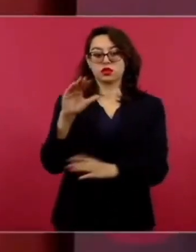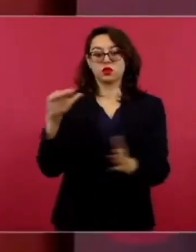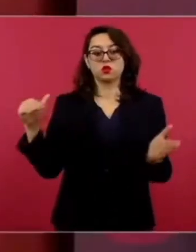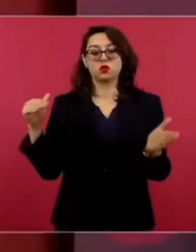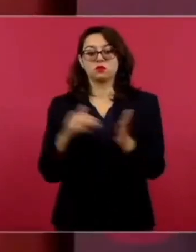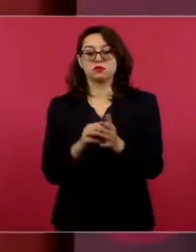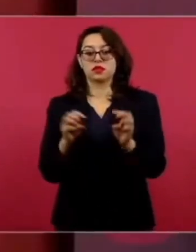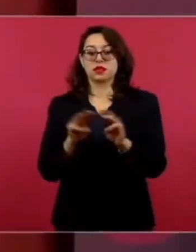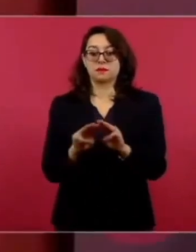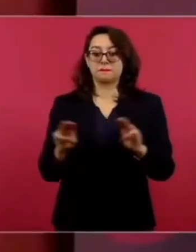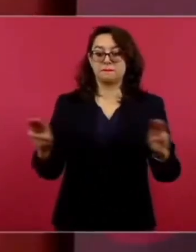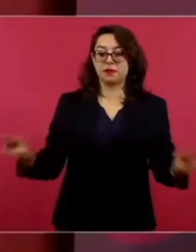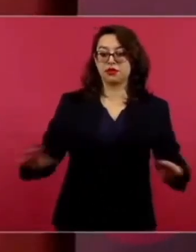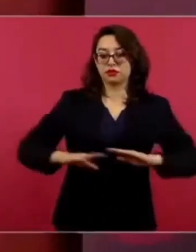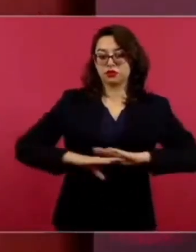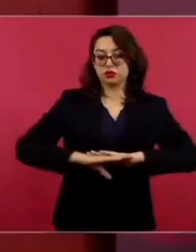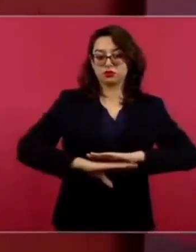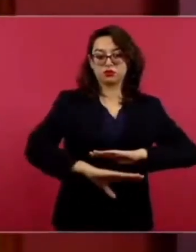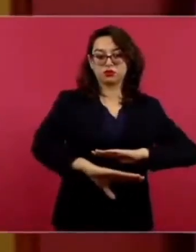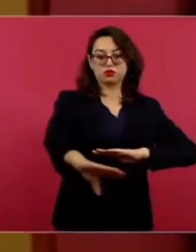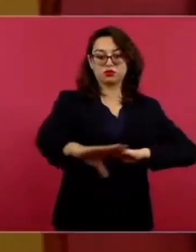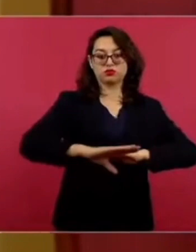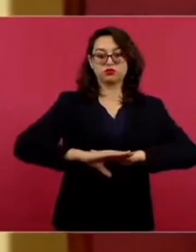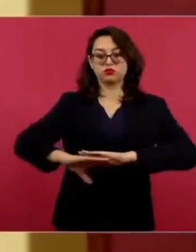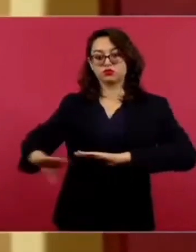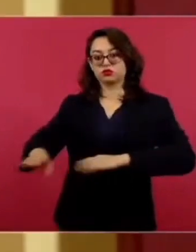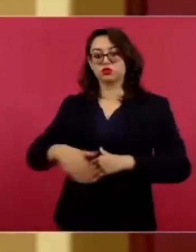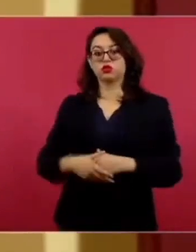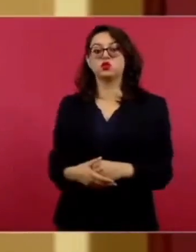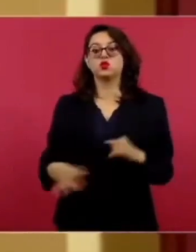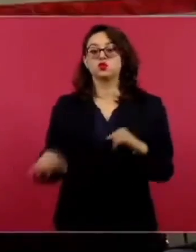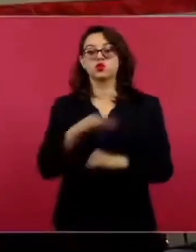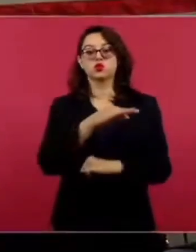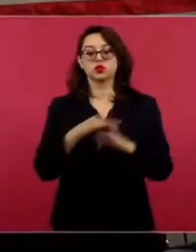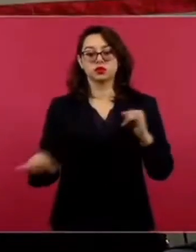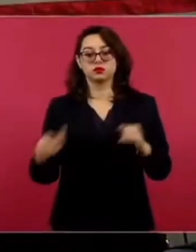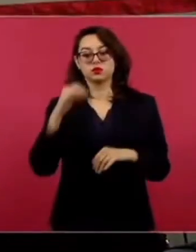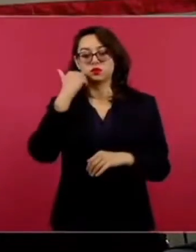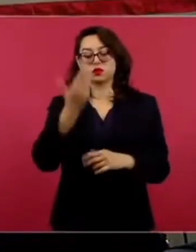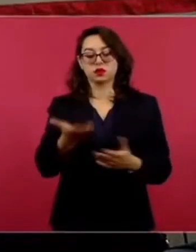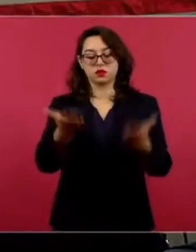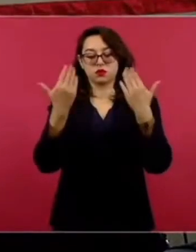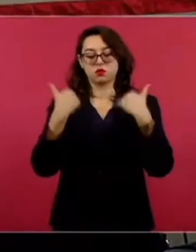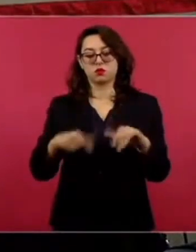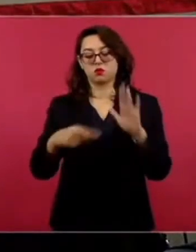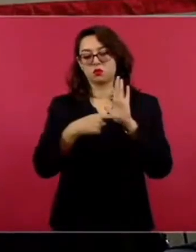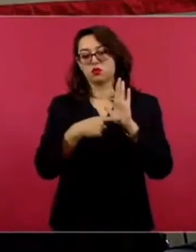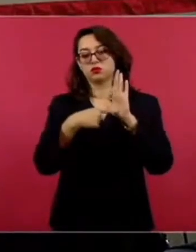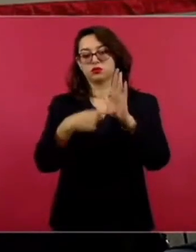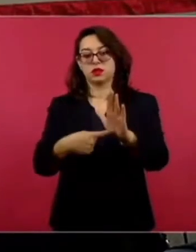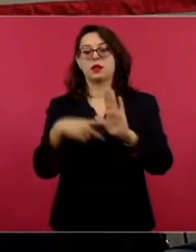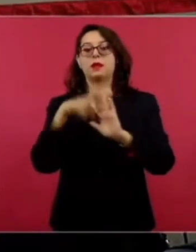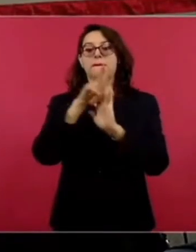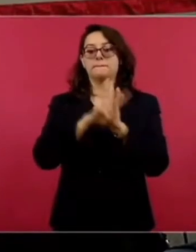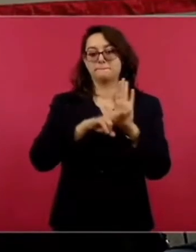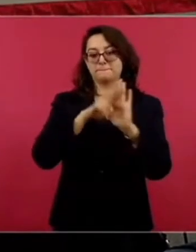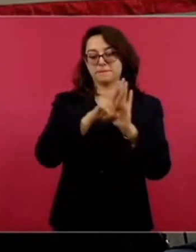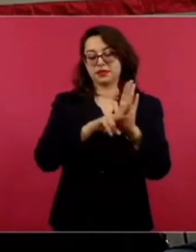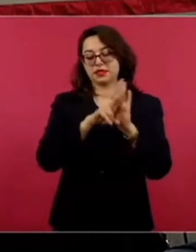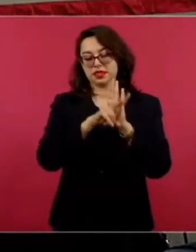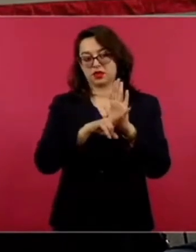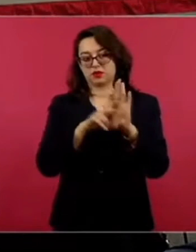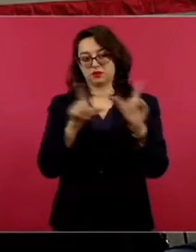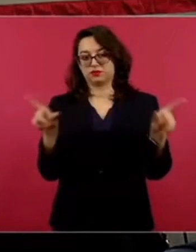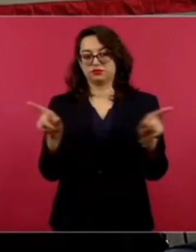metros cuadrados pavimentados y si nos permite finalmente presidente un pequeño video y esa sería el informe